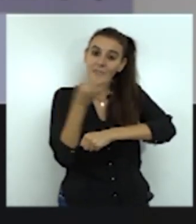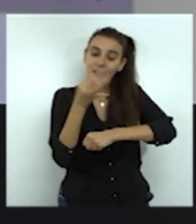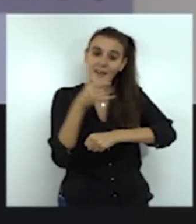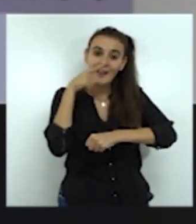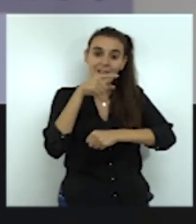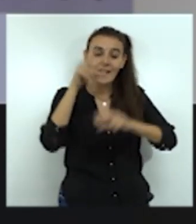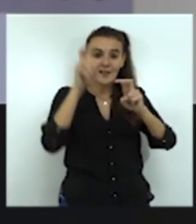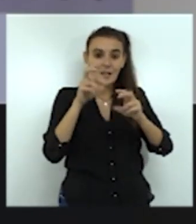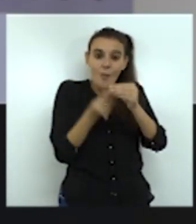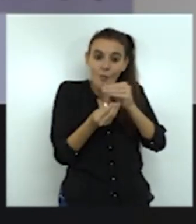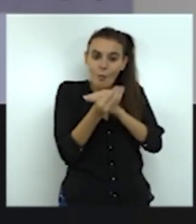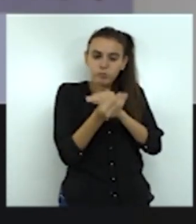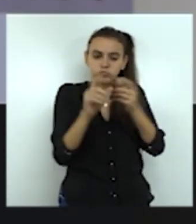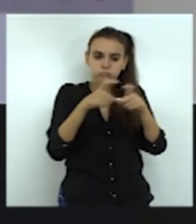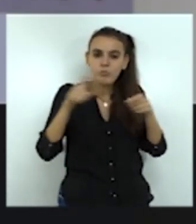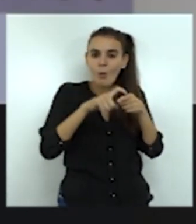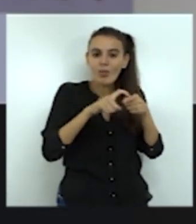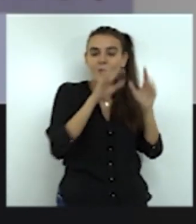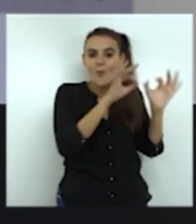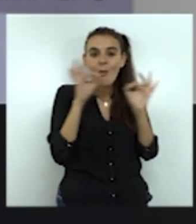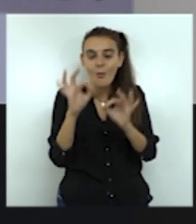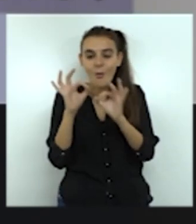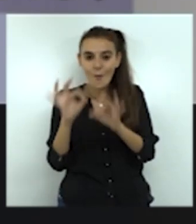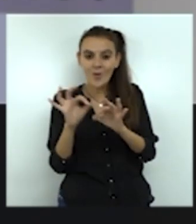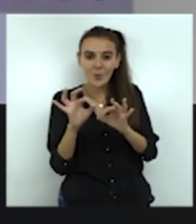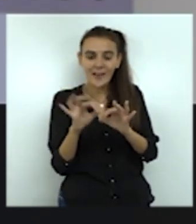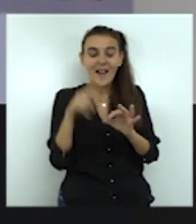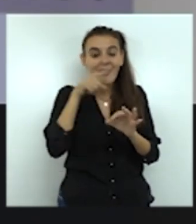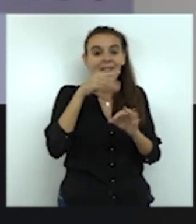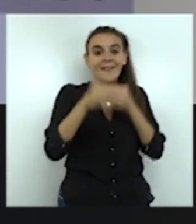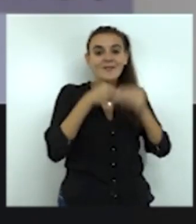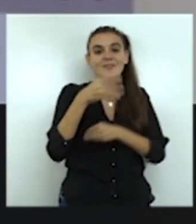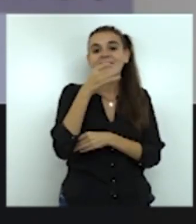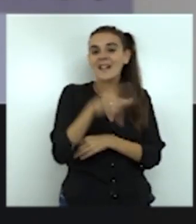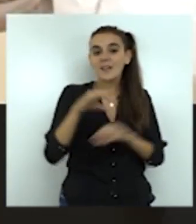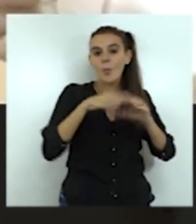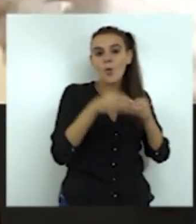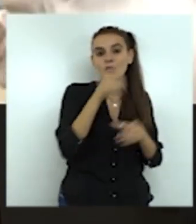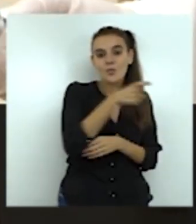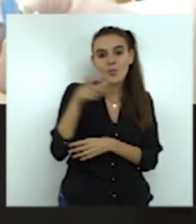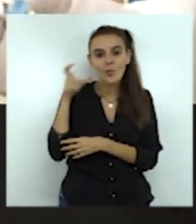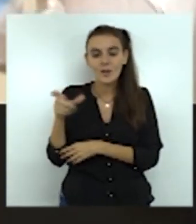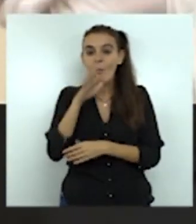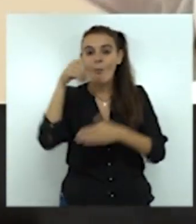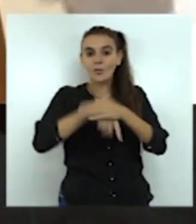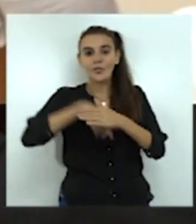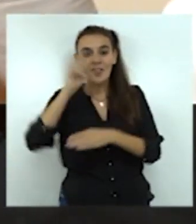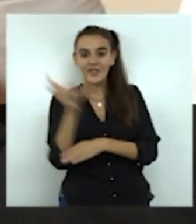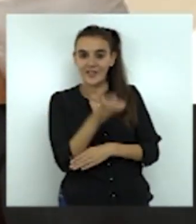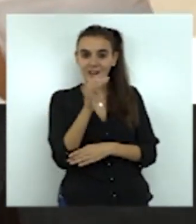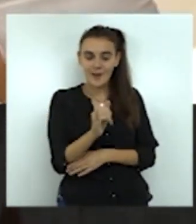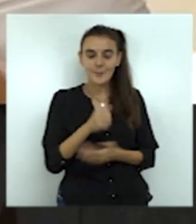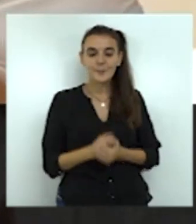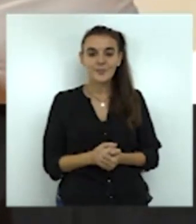embrionario, es un tipo de vacuna que deben ponerse algunas personas que tienen ciertas patologías. También se ha referido a Rebeca